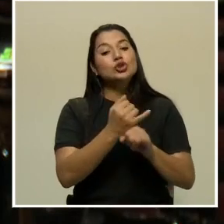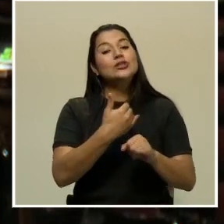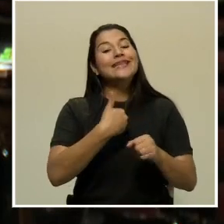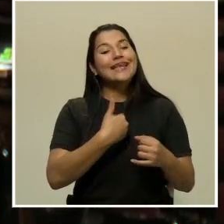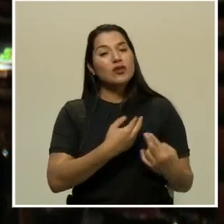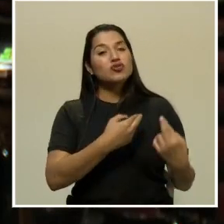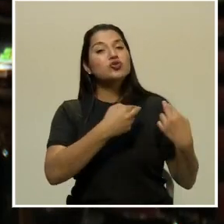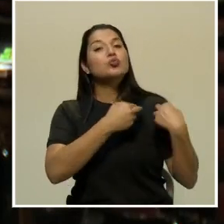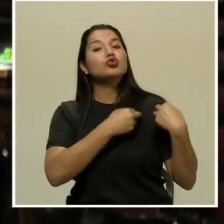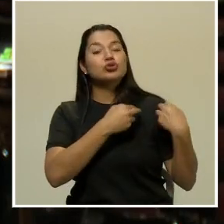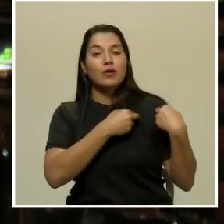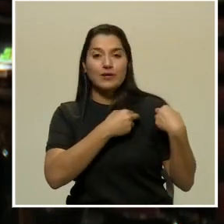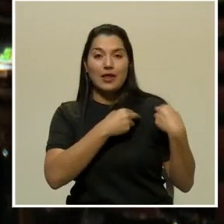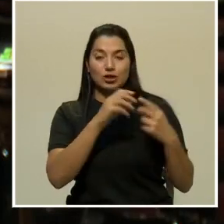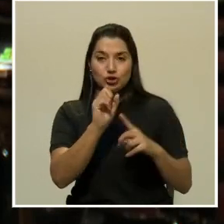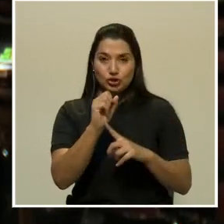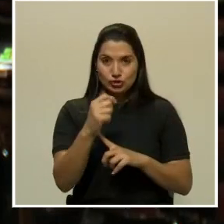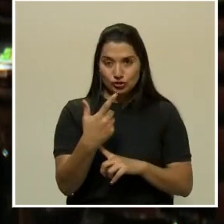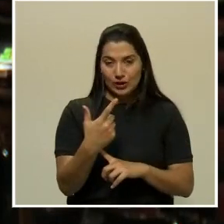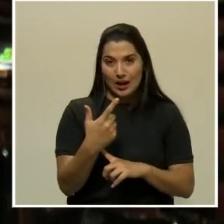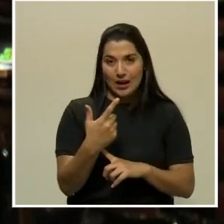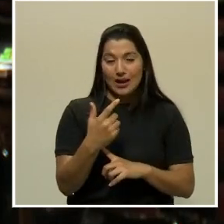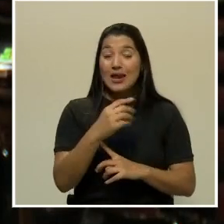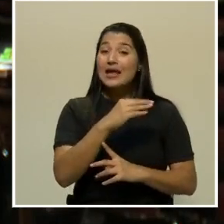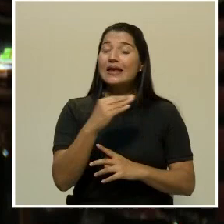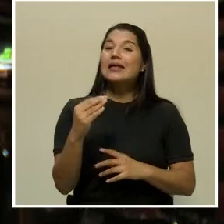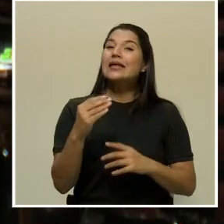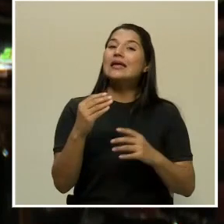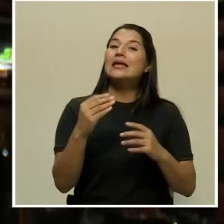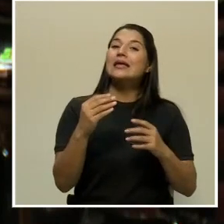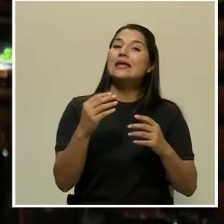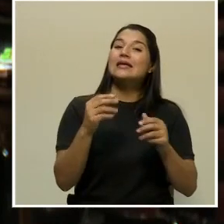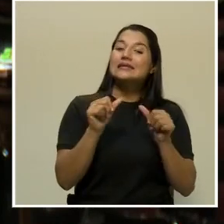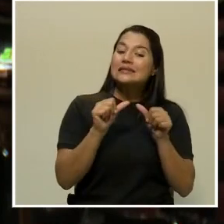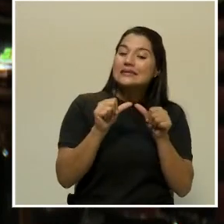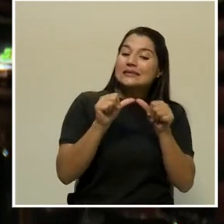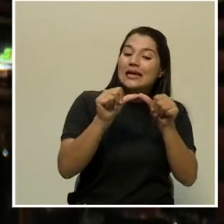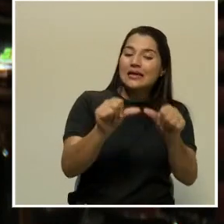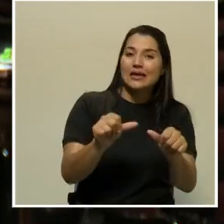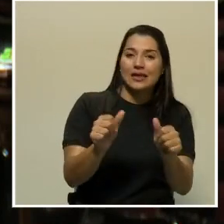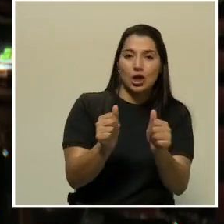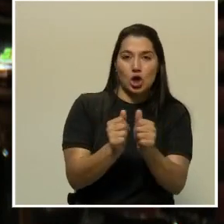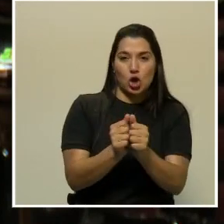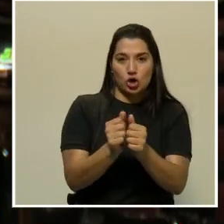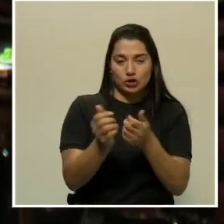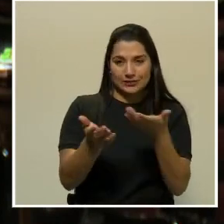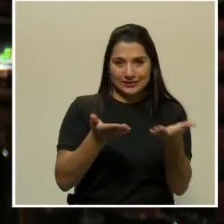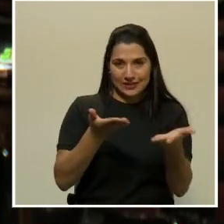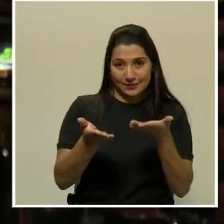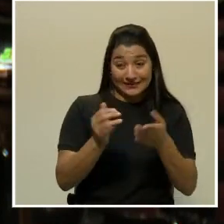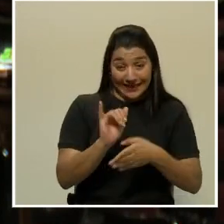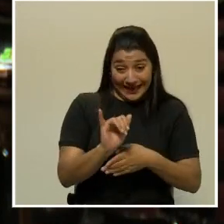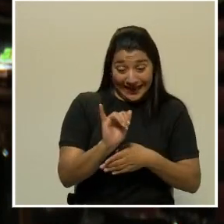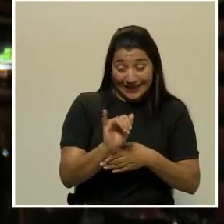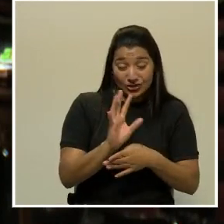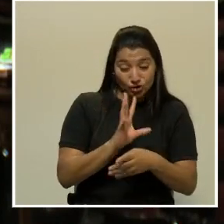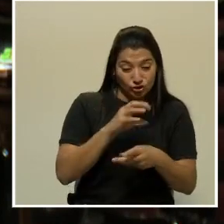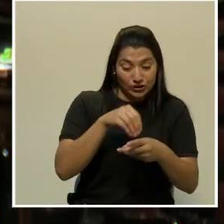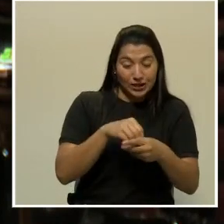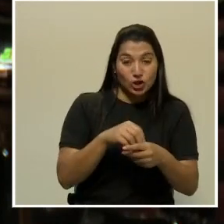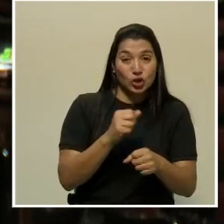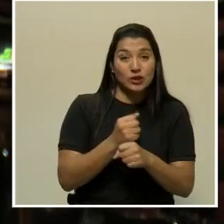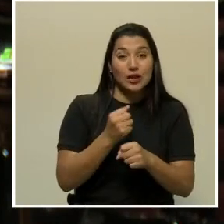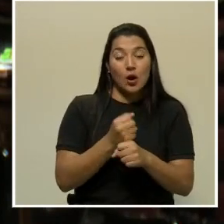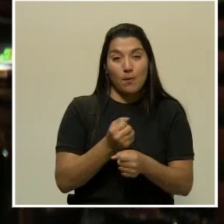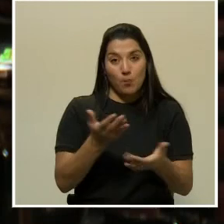y la responsabilidad de hacer una gestión de la continuidad y eso es un principio que debe estar en la función pública.